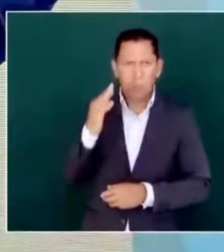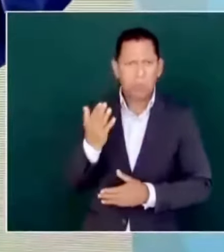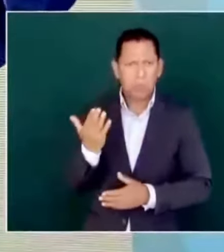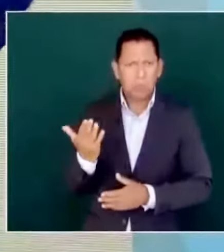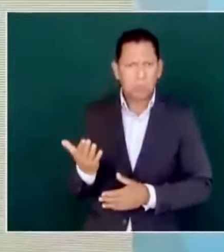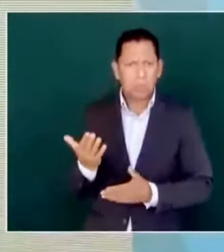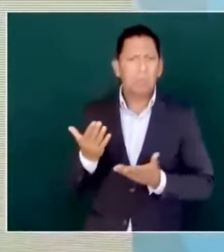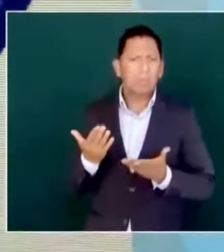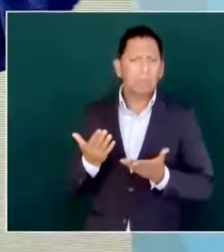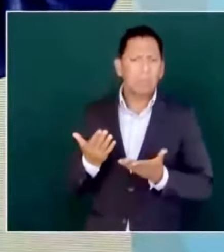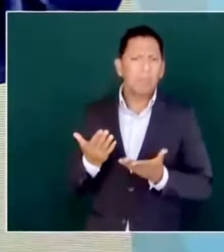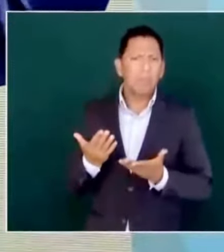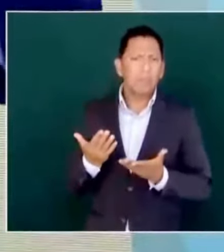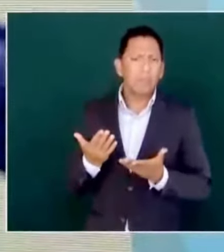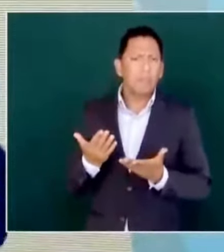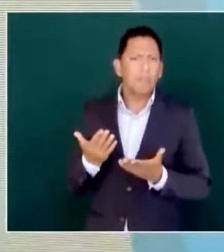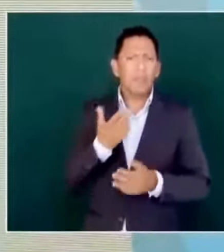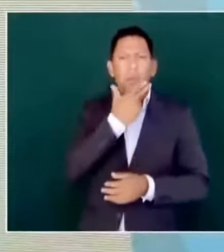además